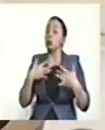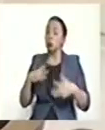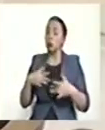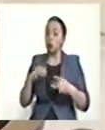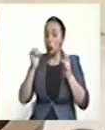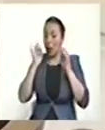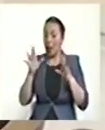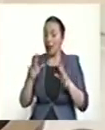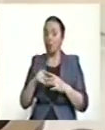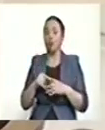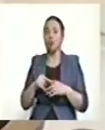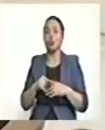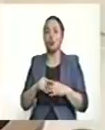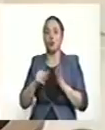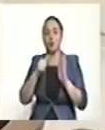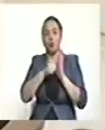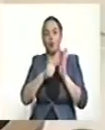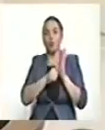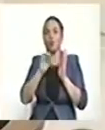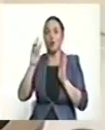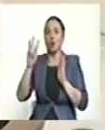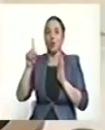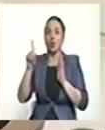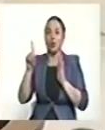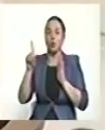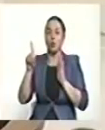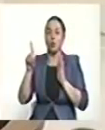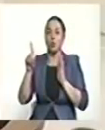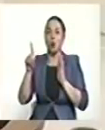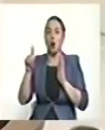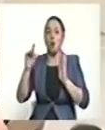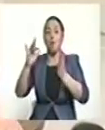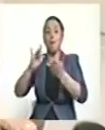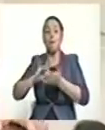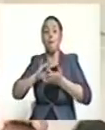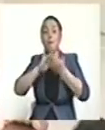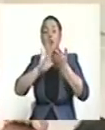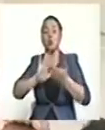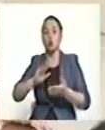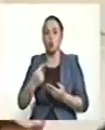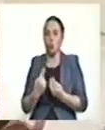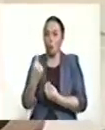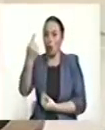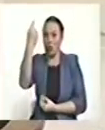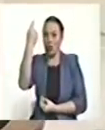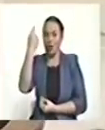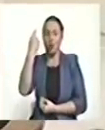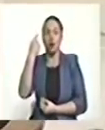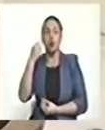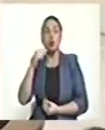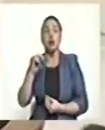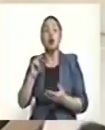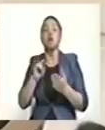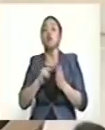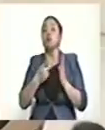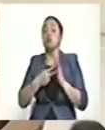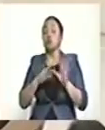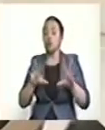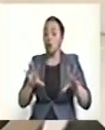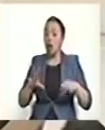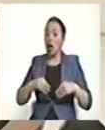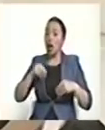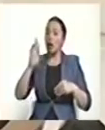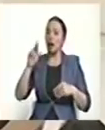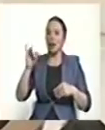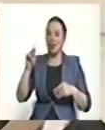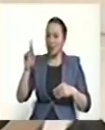Artículo 31. La participación política. Es decir, se está permitiendo, senador Restrepo,